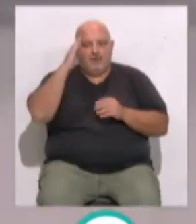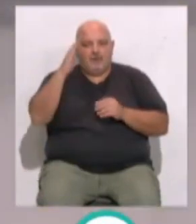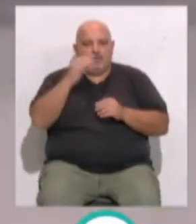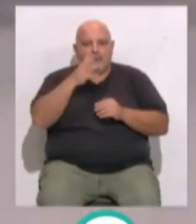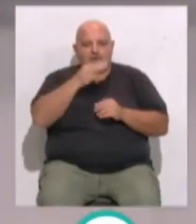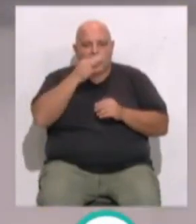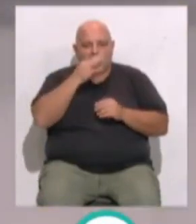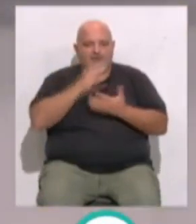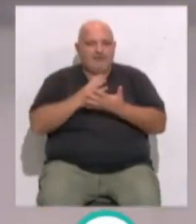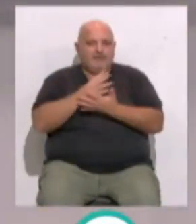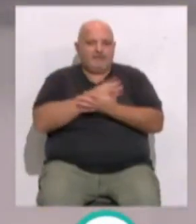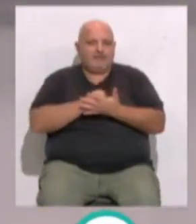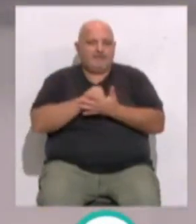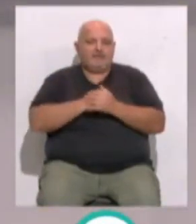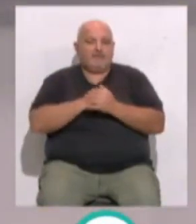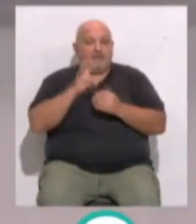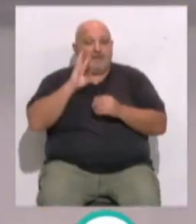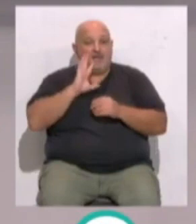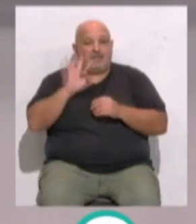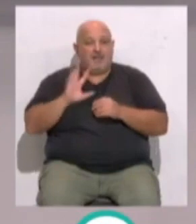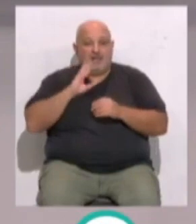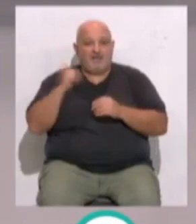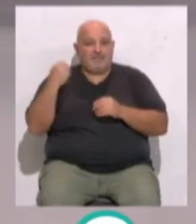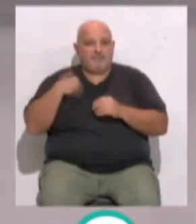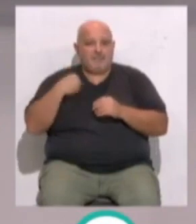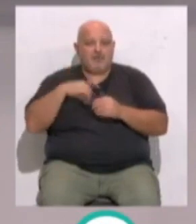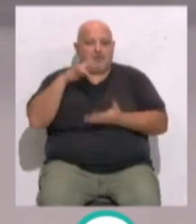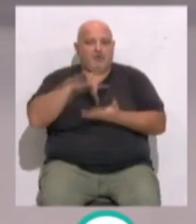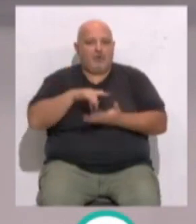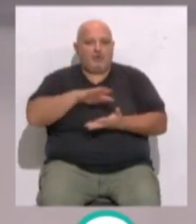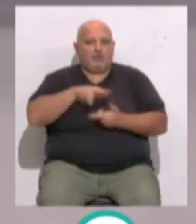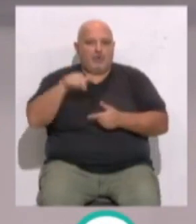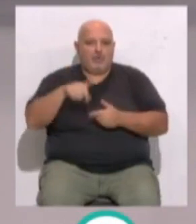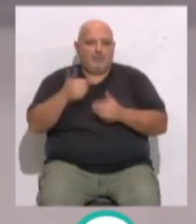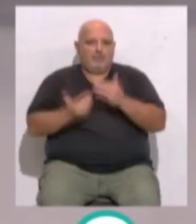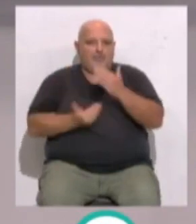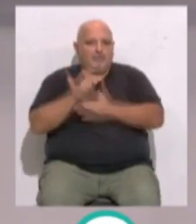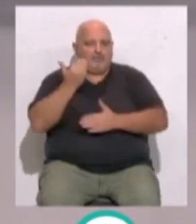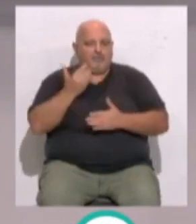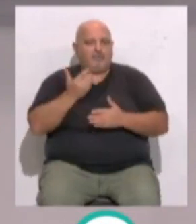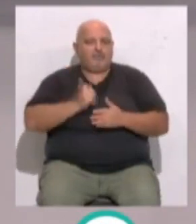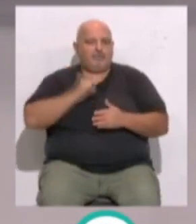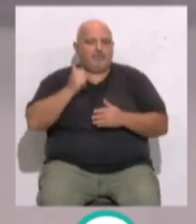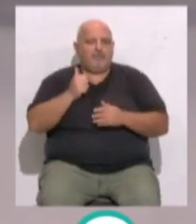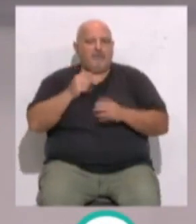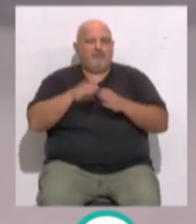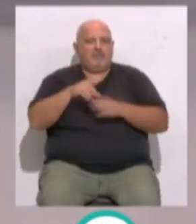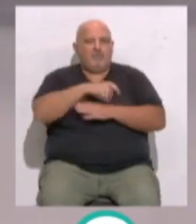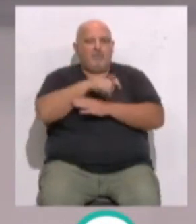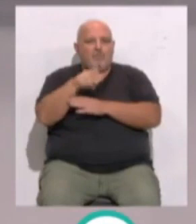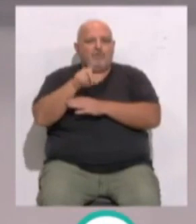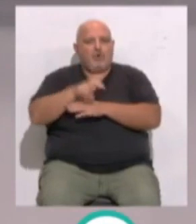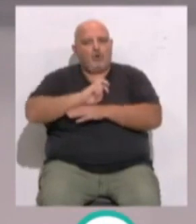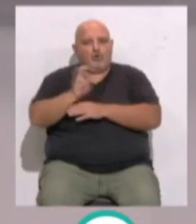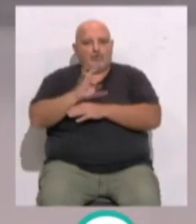Un saludo, muy buenas tardes, ya lo han visto, ha sido la noticia que nos ha ocupado a primera hora de la mañana... ...pero en el muelle de Cádiz otras